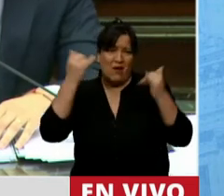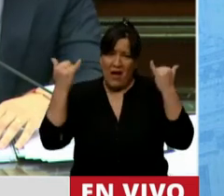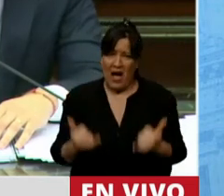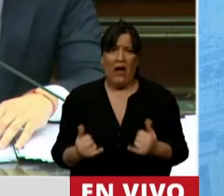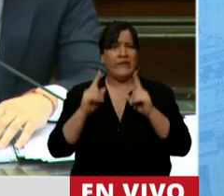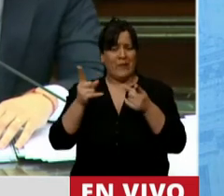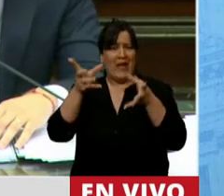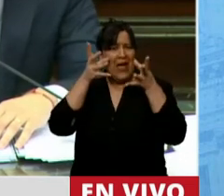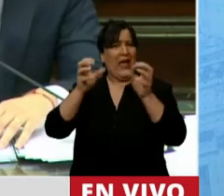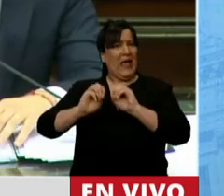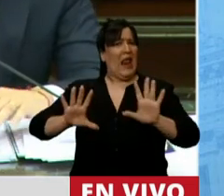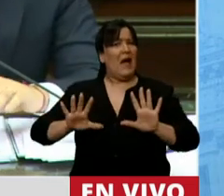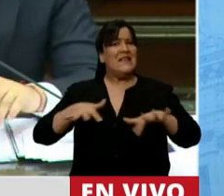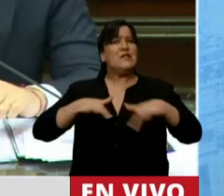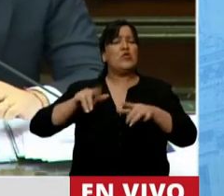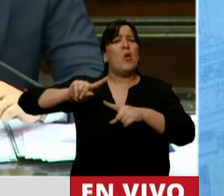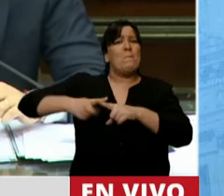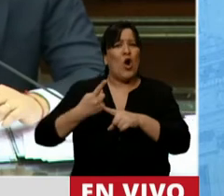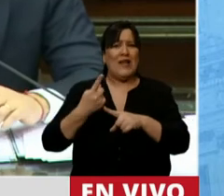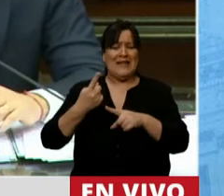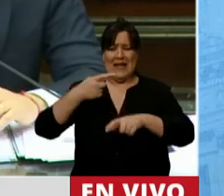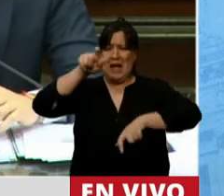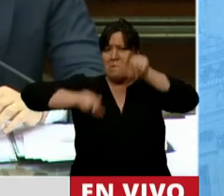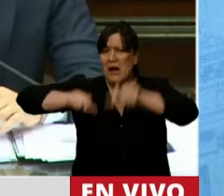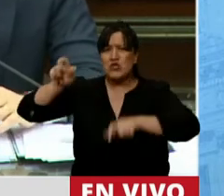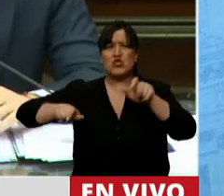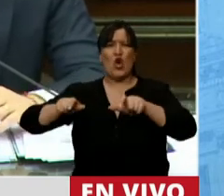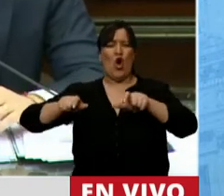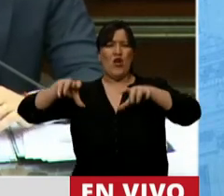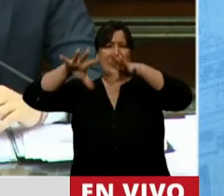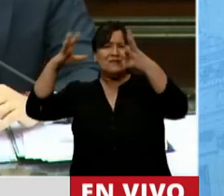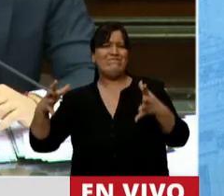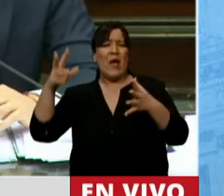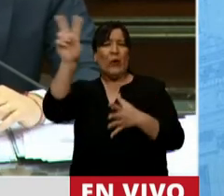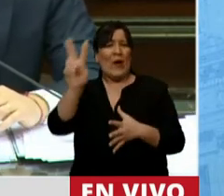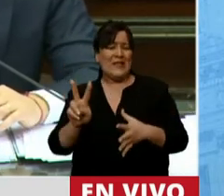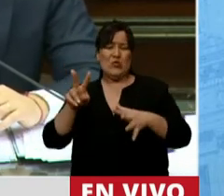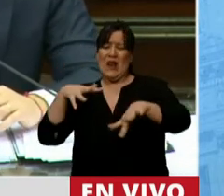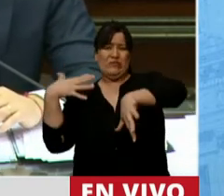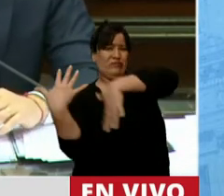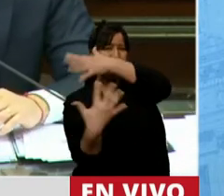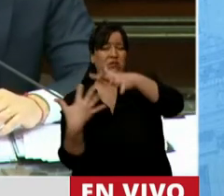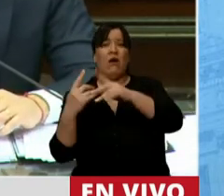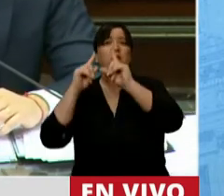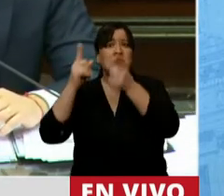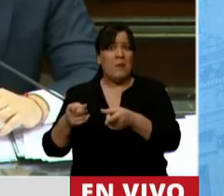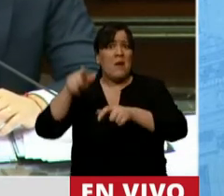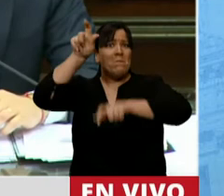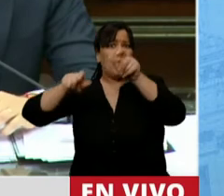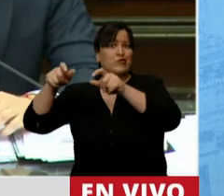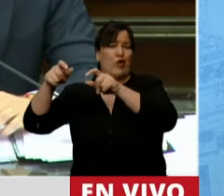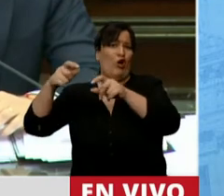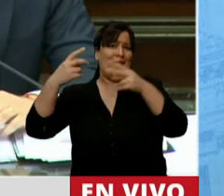reconocen la gravedad de la situación política, humanitaria e institucional que se vive en Venezuela y que ha hecho emigrar a más de